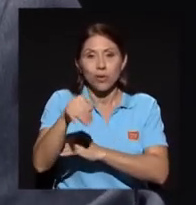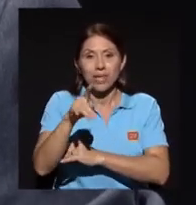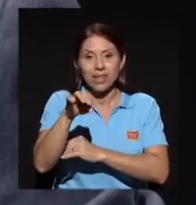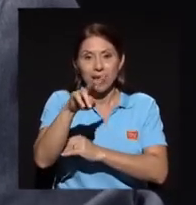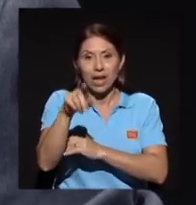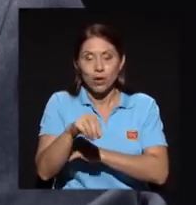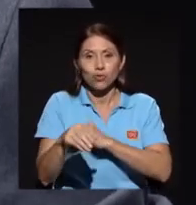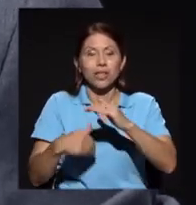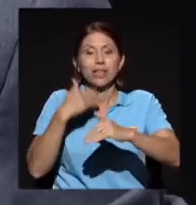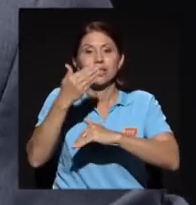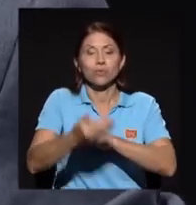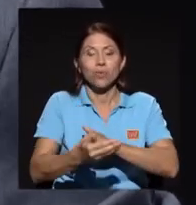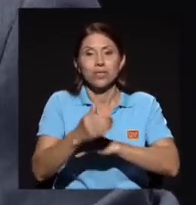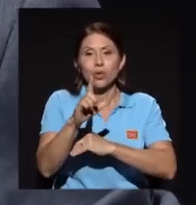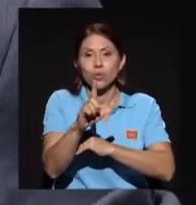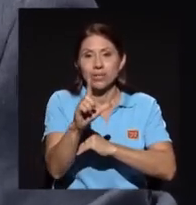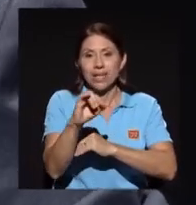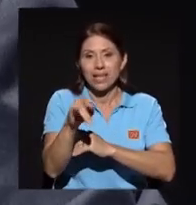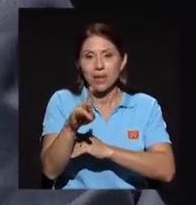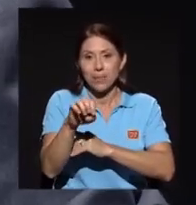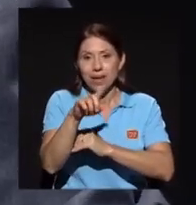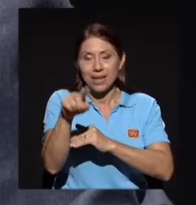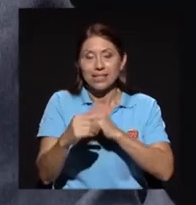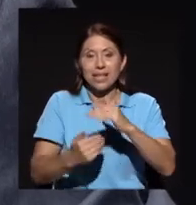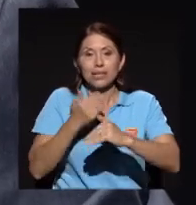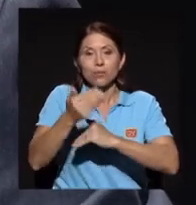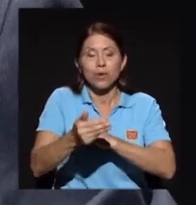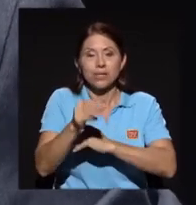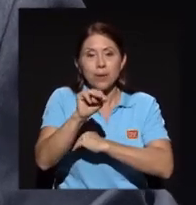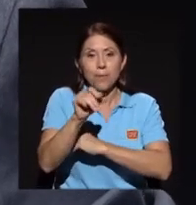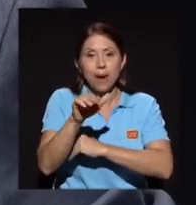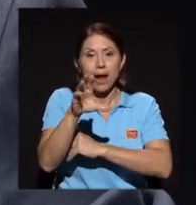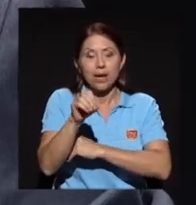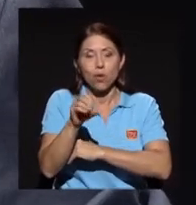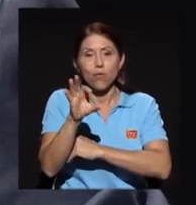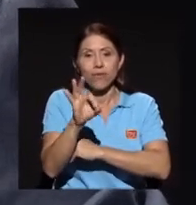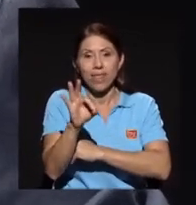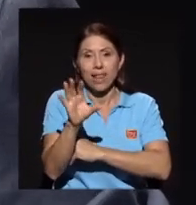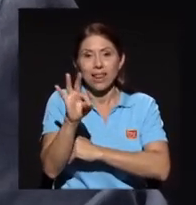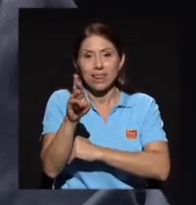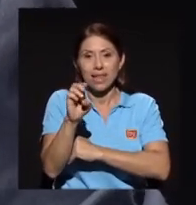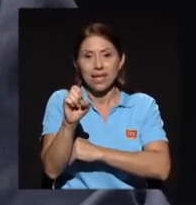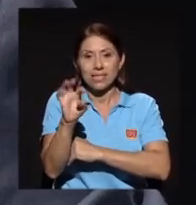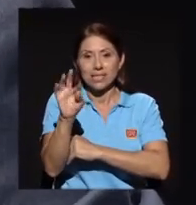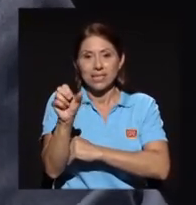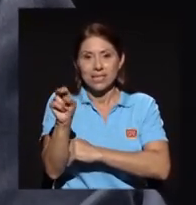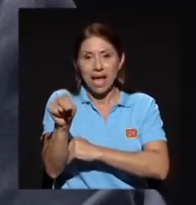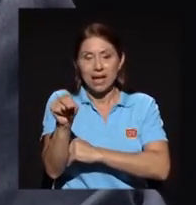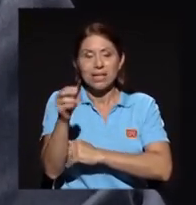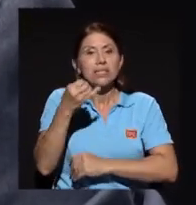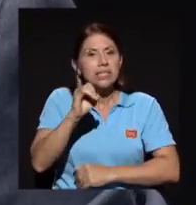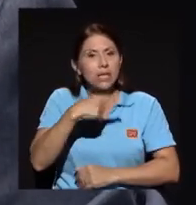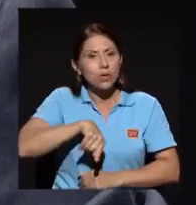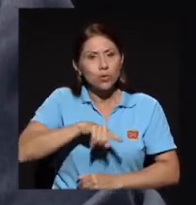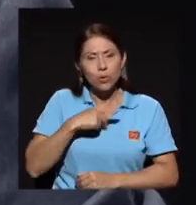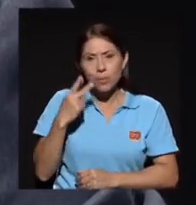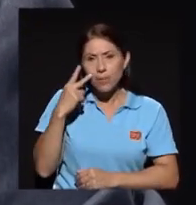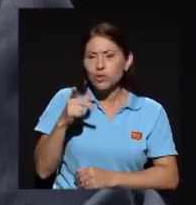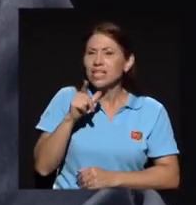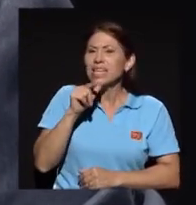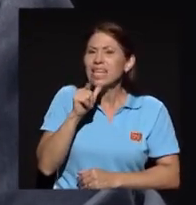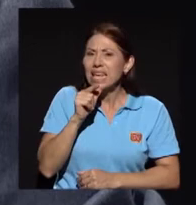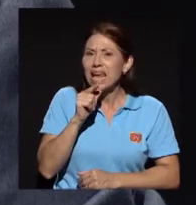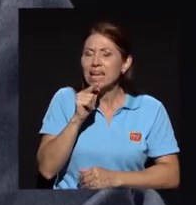por Marco Fidel Chistán. O sea, si nosotros nos ponemos a ver de que quienes han estado hoy al frente de la